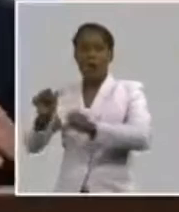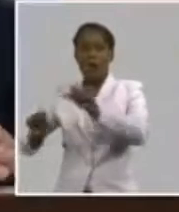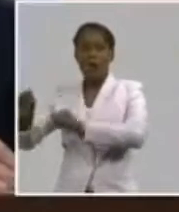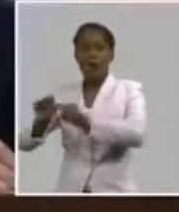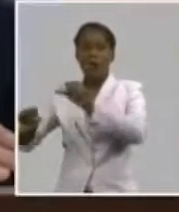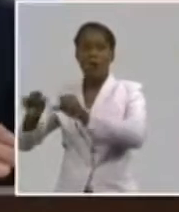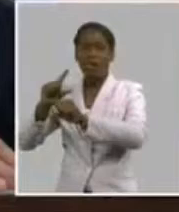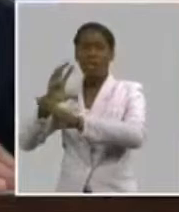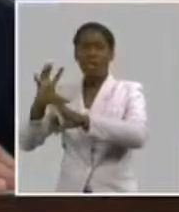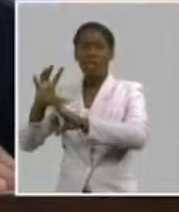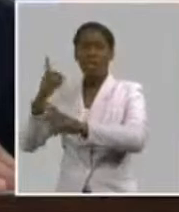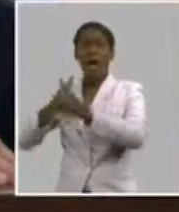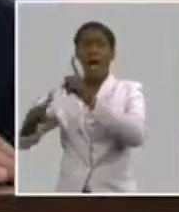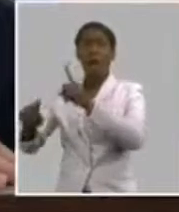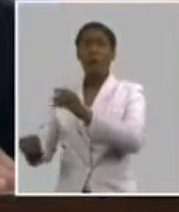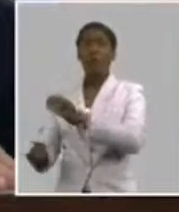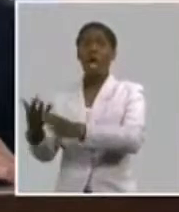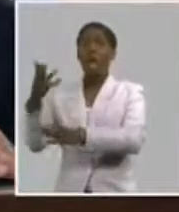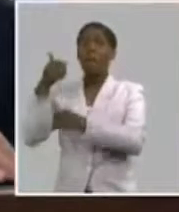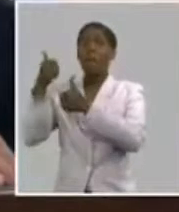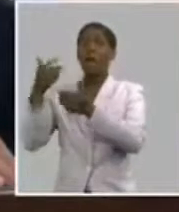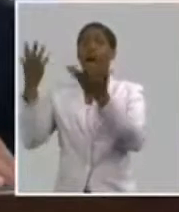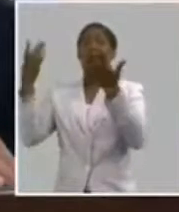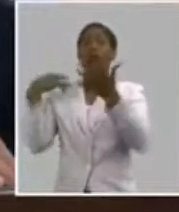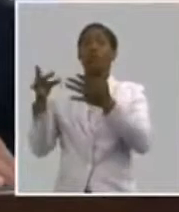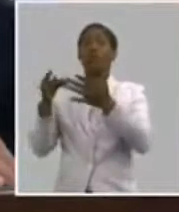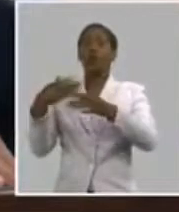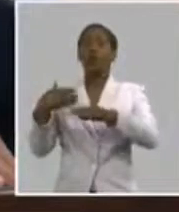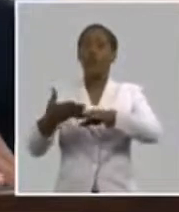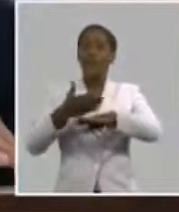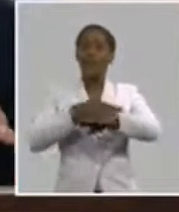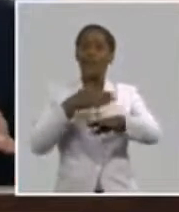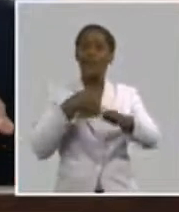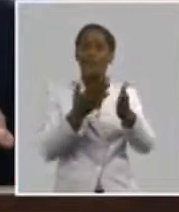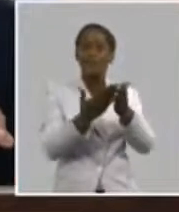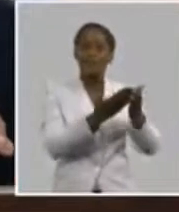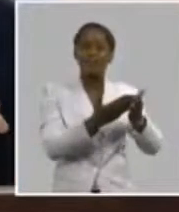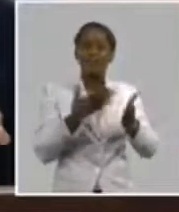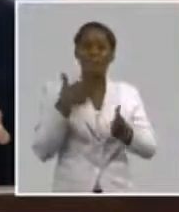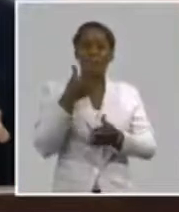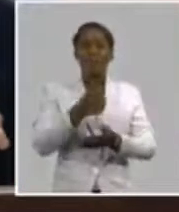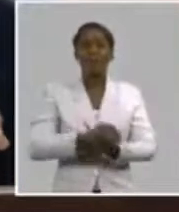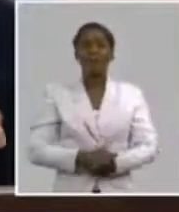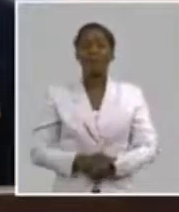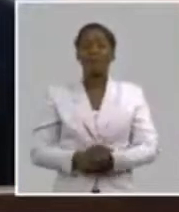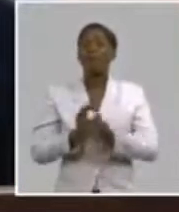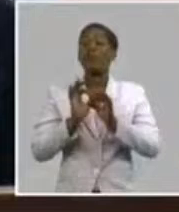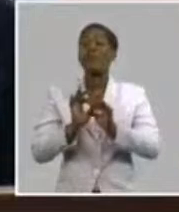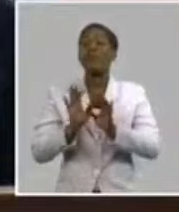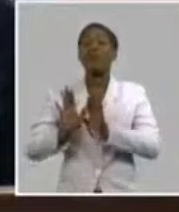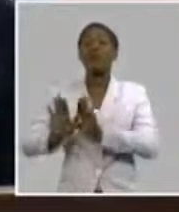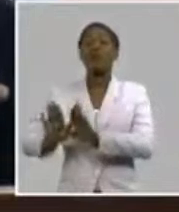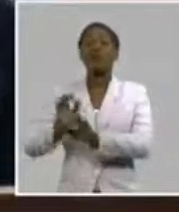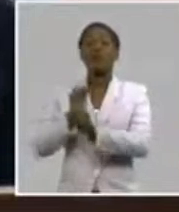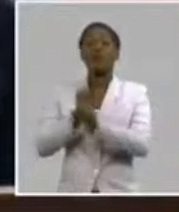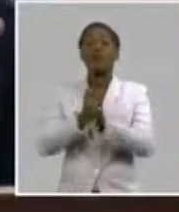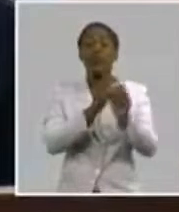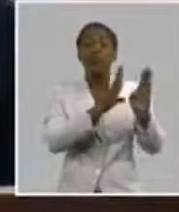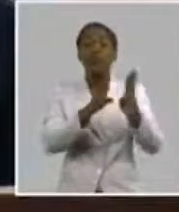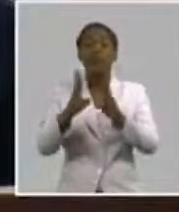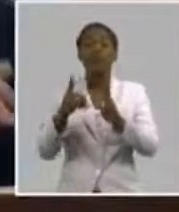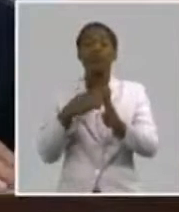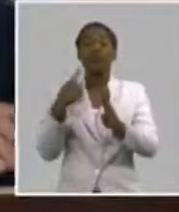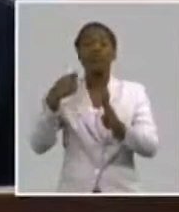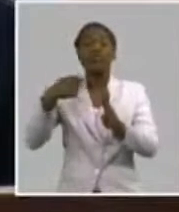elementos que un cuadro debe tener. Todos los cuadros tenemos que sentir la responsabilidad de que somos